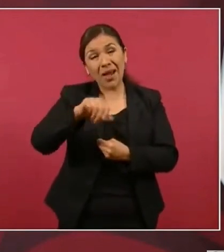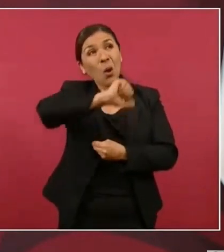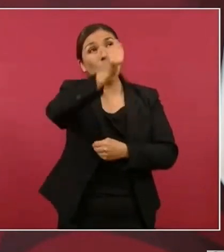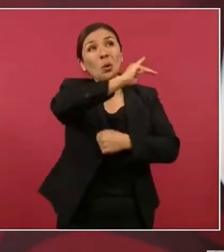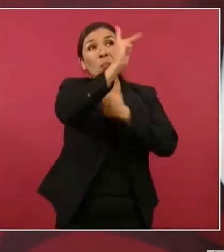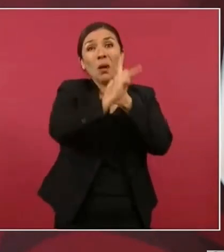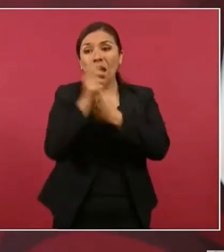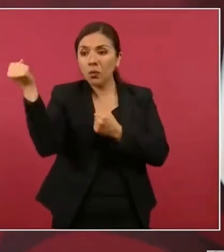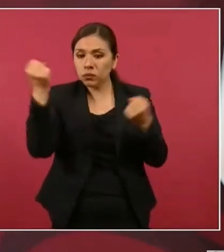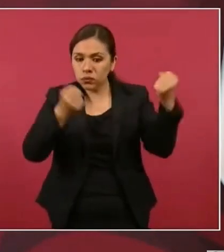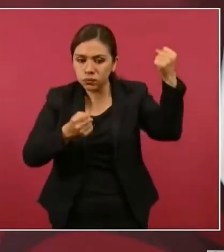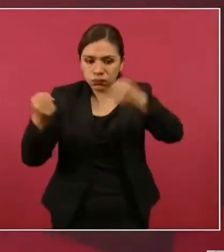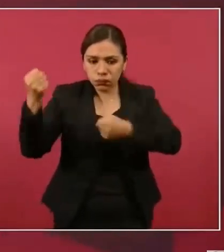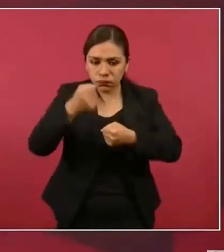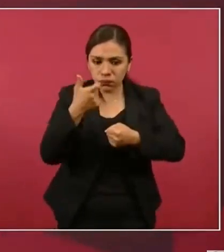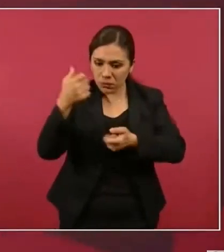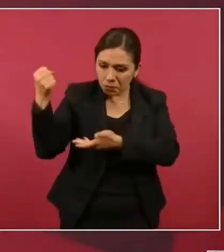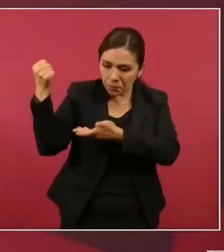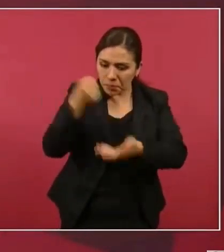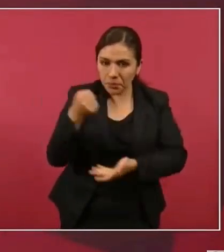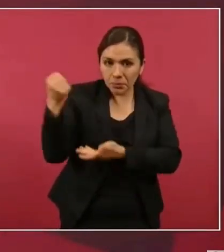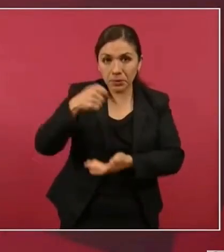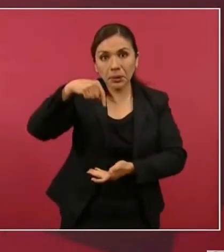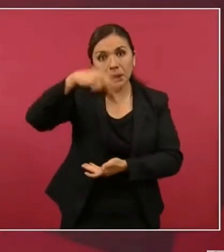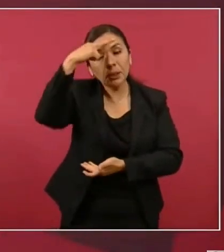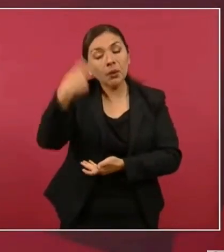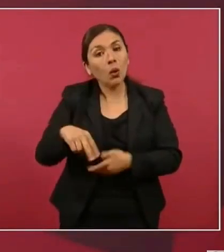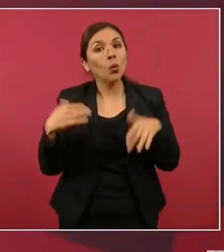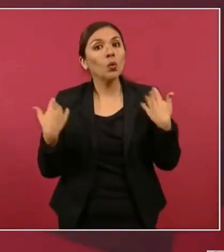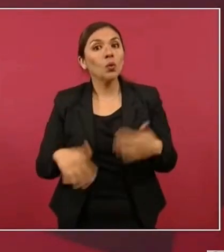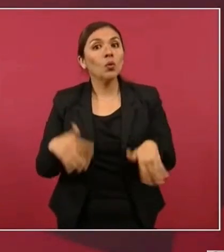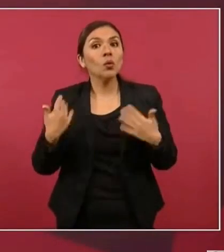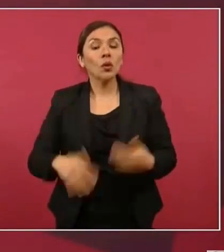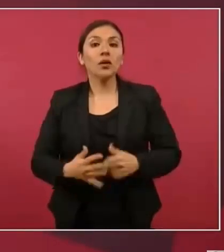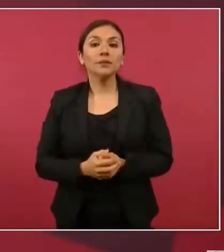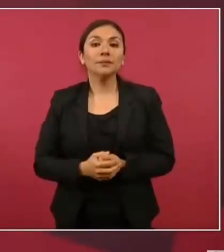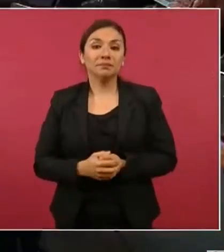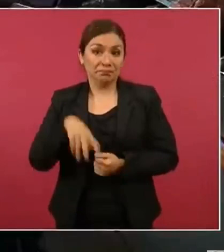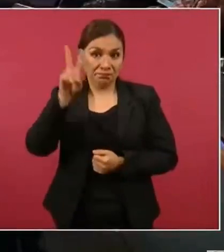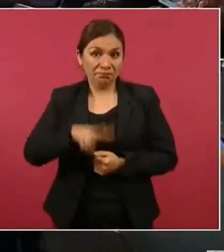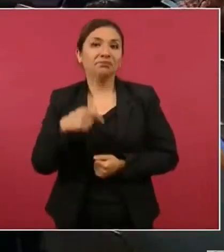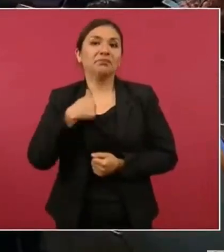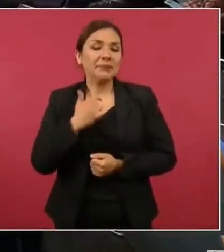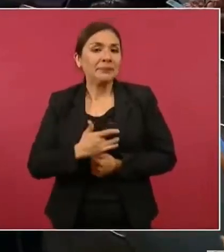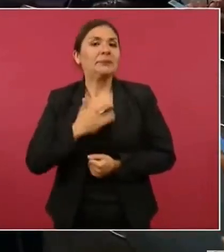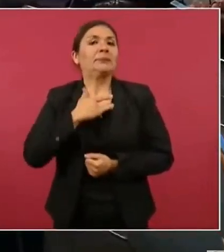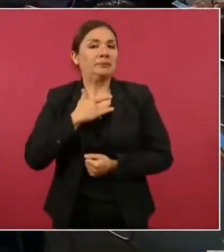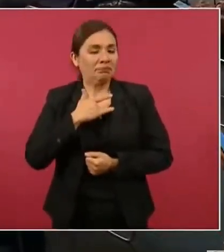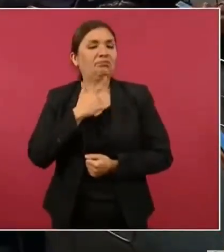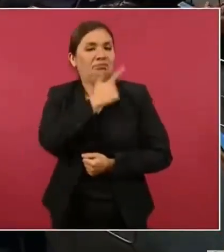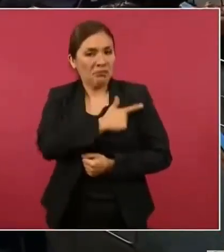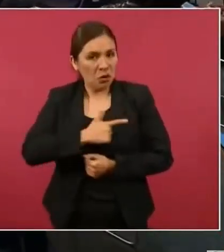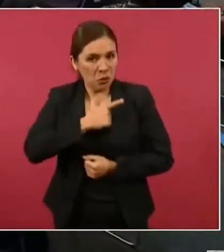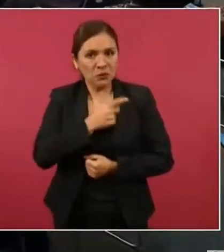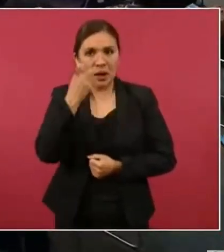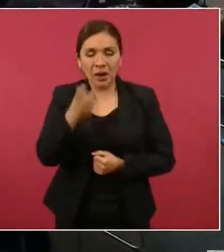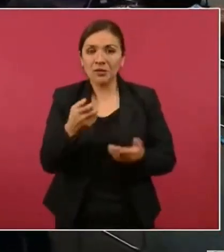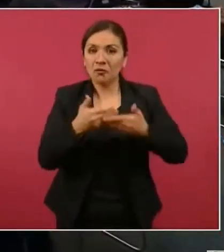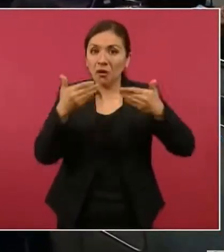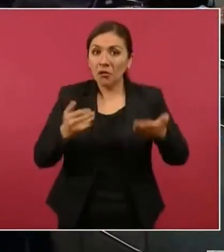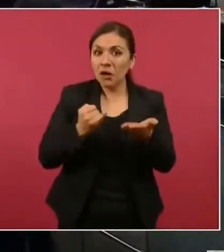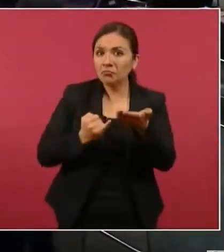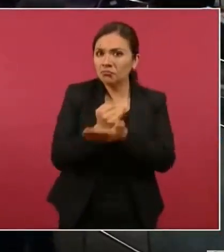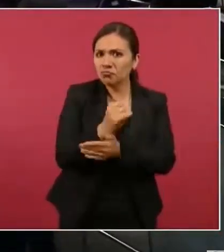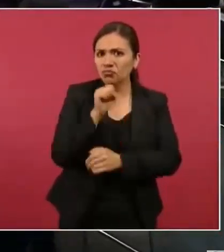que está llegando a México. Entonces, celebramos que se esté decidiendo